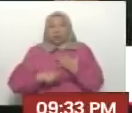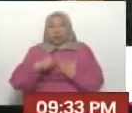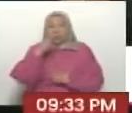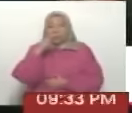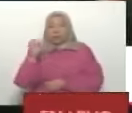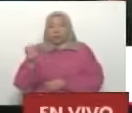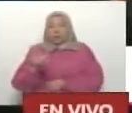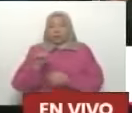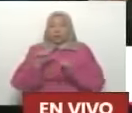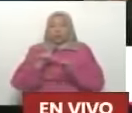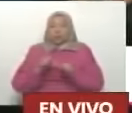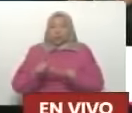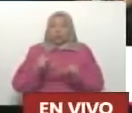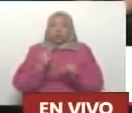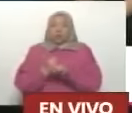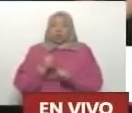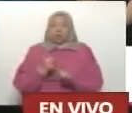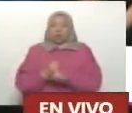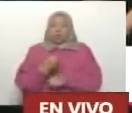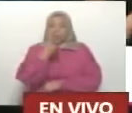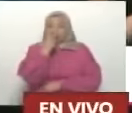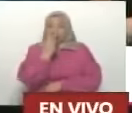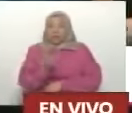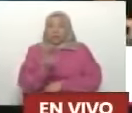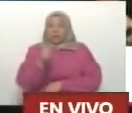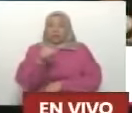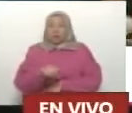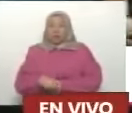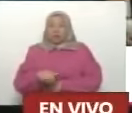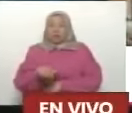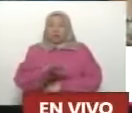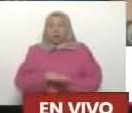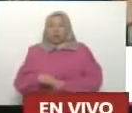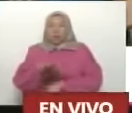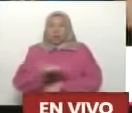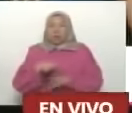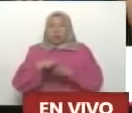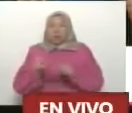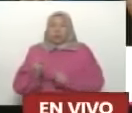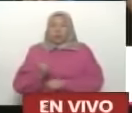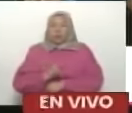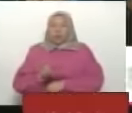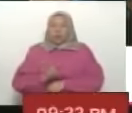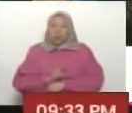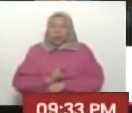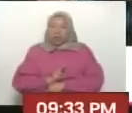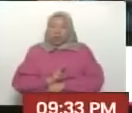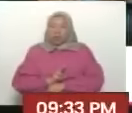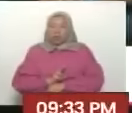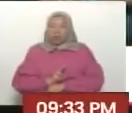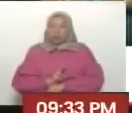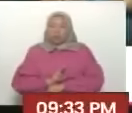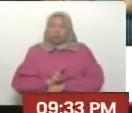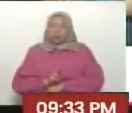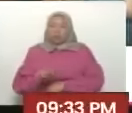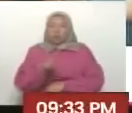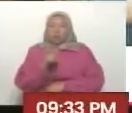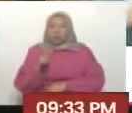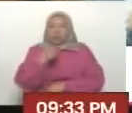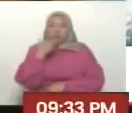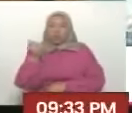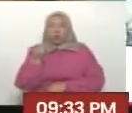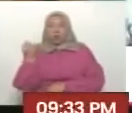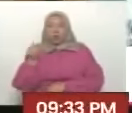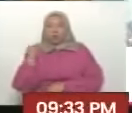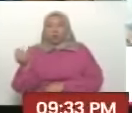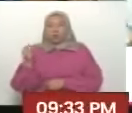siempre y permanentemente nos invita. Hemos estado desplegados en todo el territorio nacional. Estamos buscando muchos más jóvenes